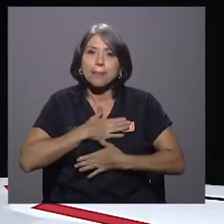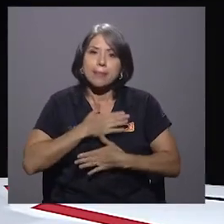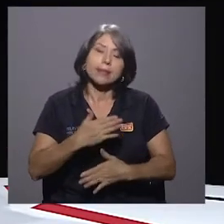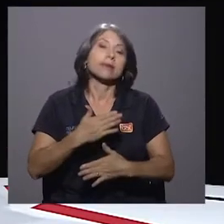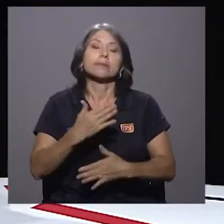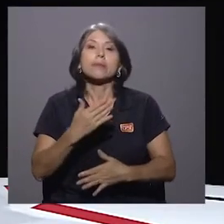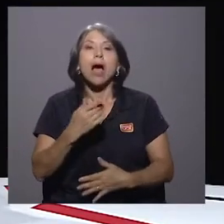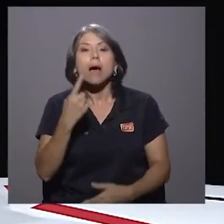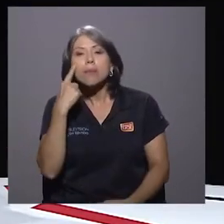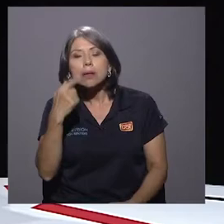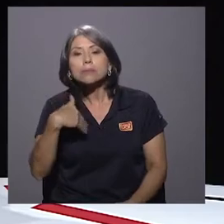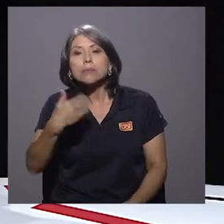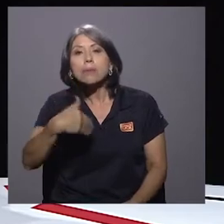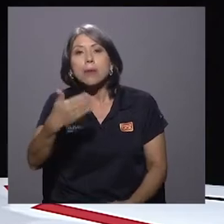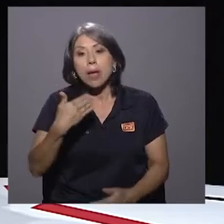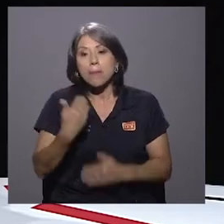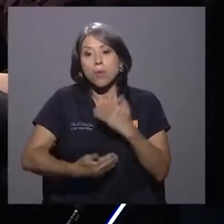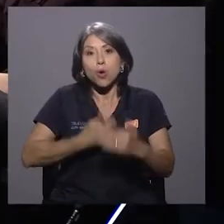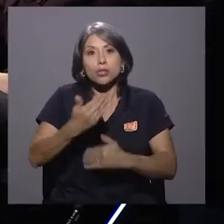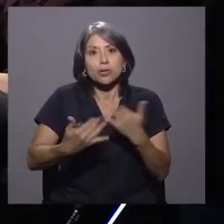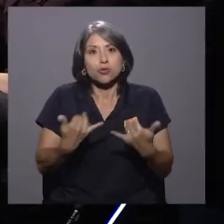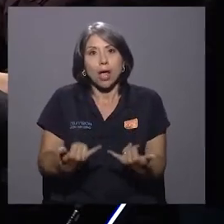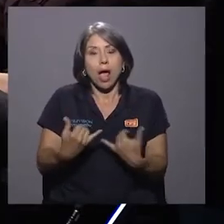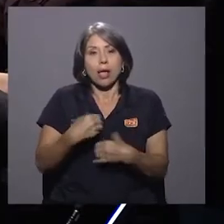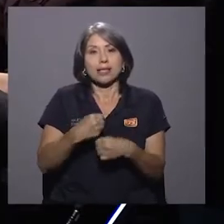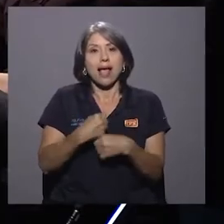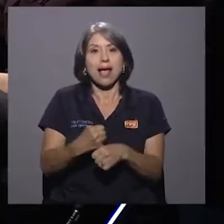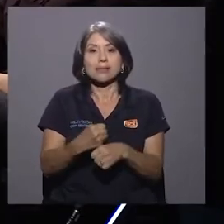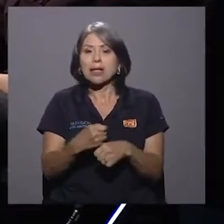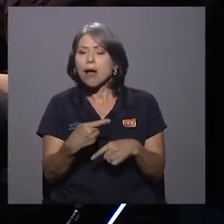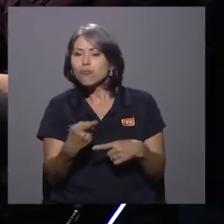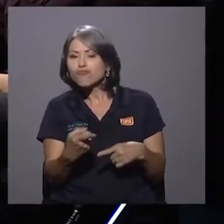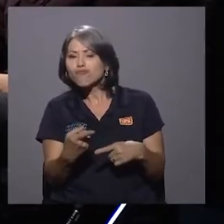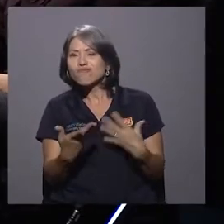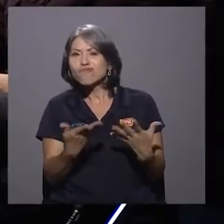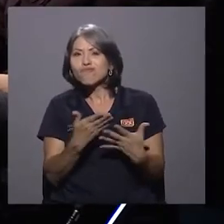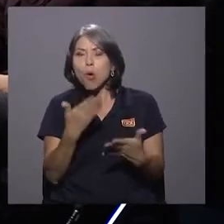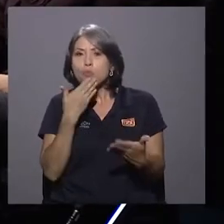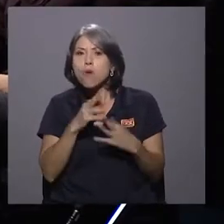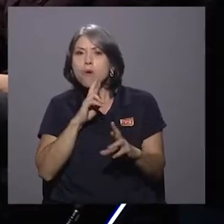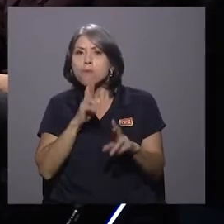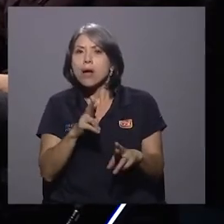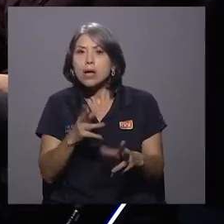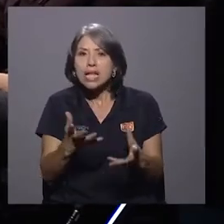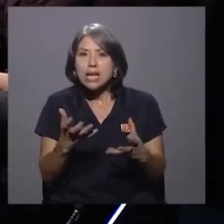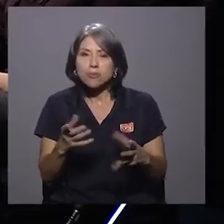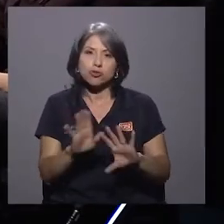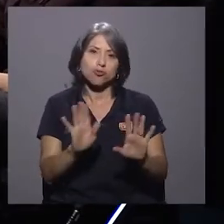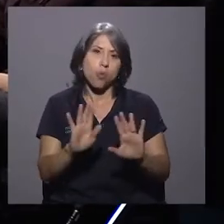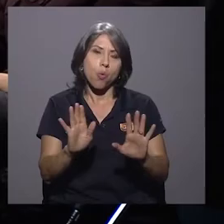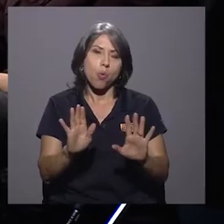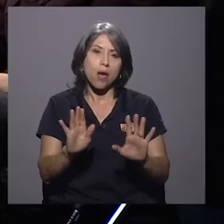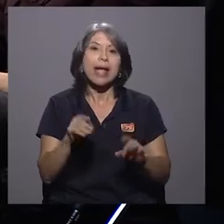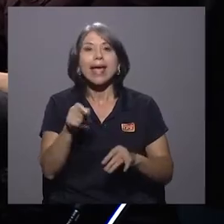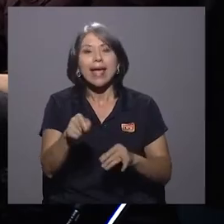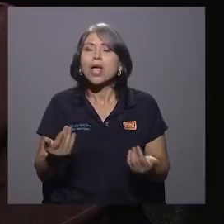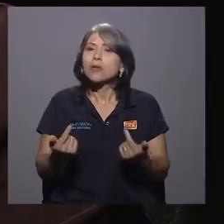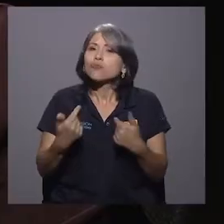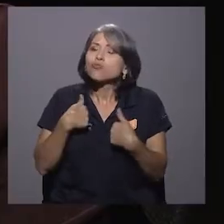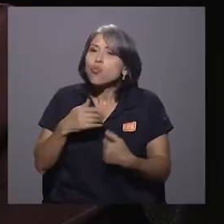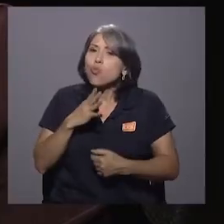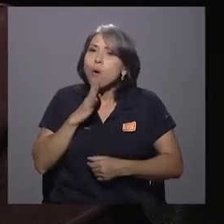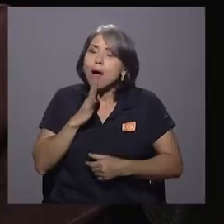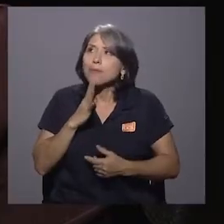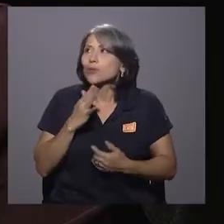ver que los procesos que hoy se realizan no están dando los resultados que quisiéramos. Y eso es así.